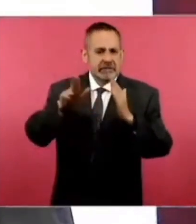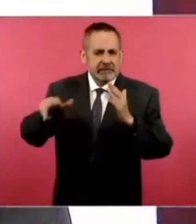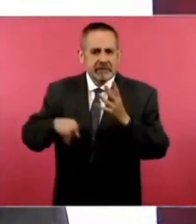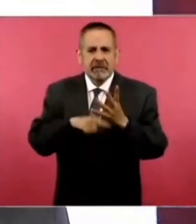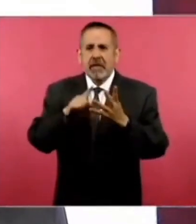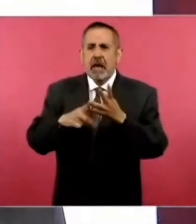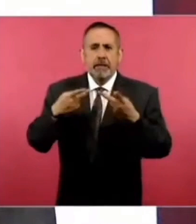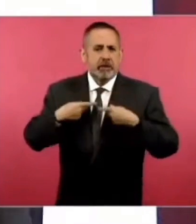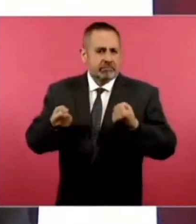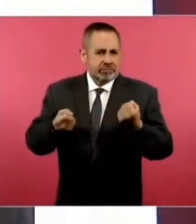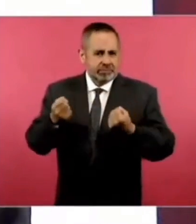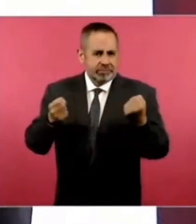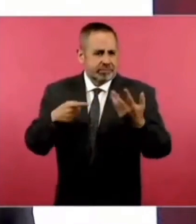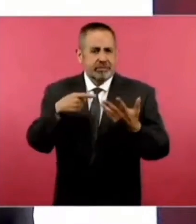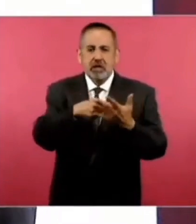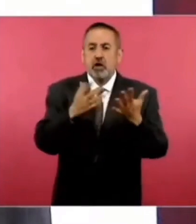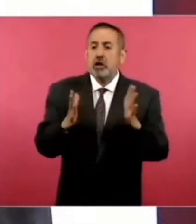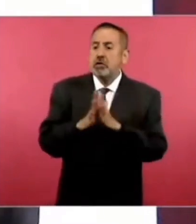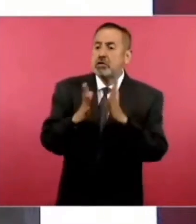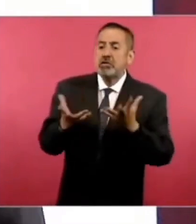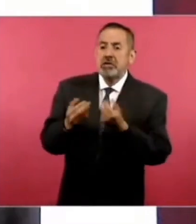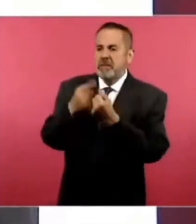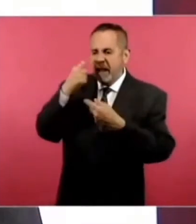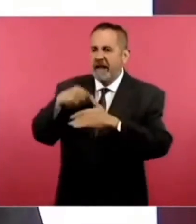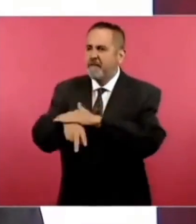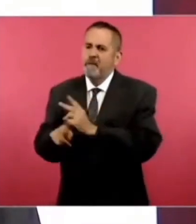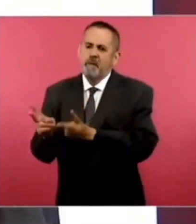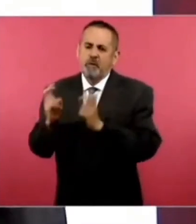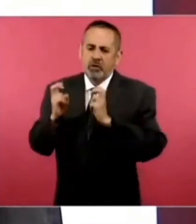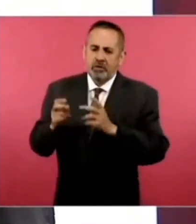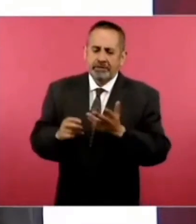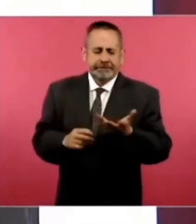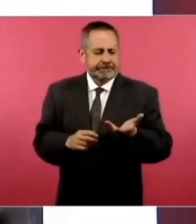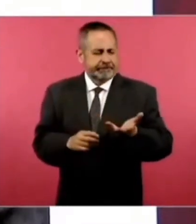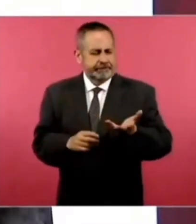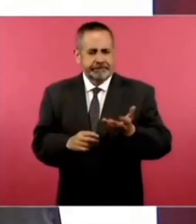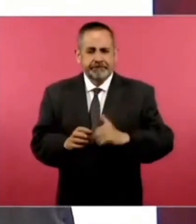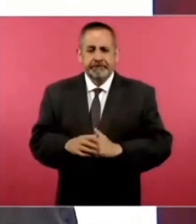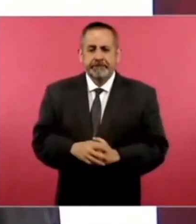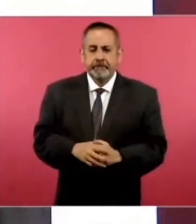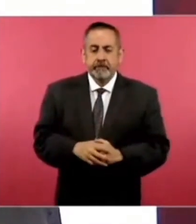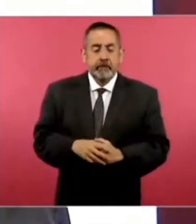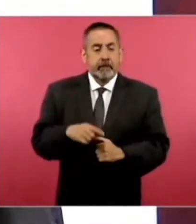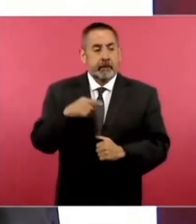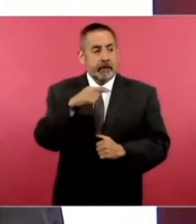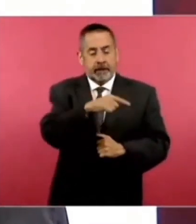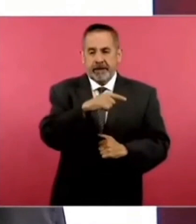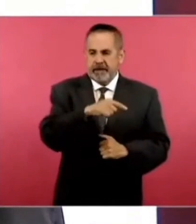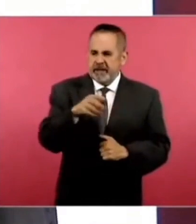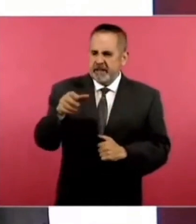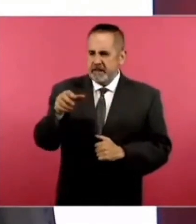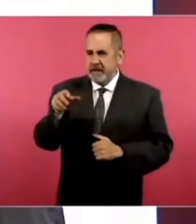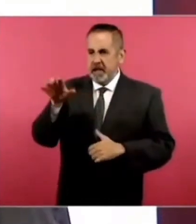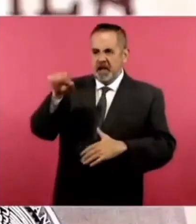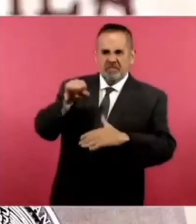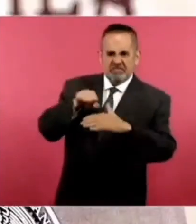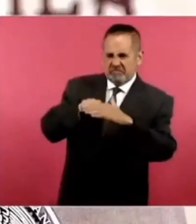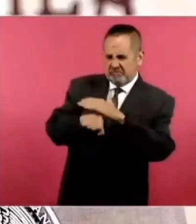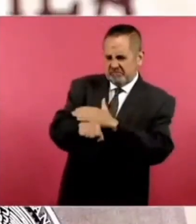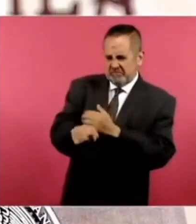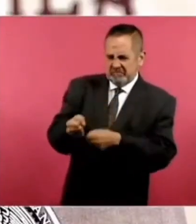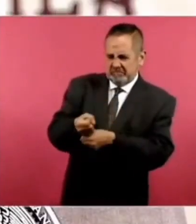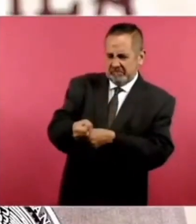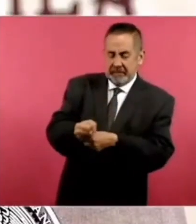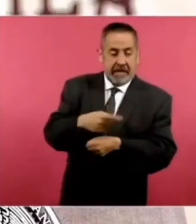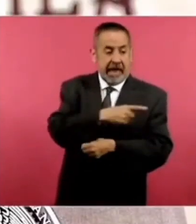y una persona más que participaron en el asalto. Continúa. Tras someter al guardia de seguridad, el exmilitar